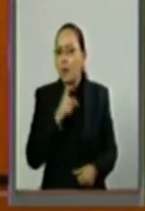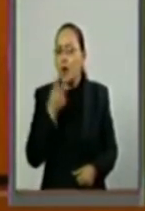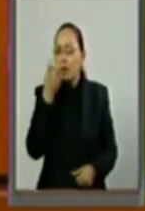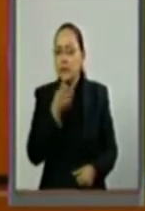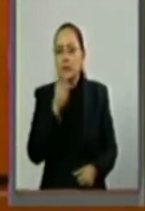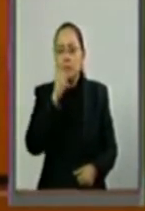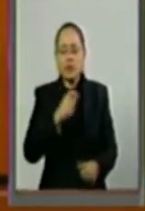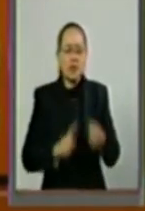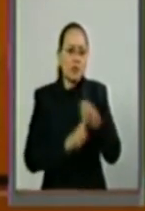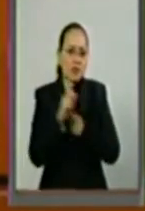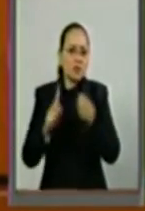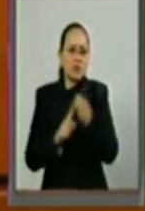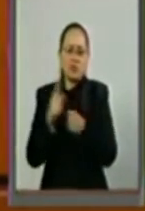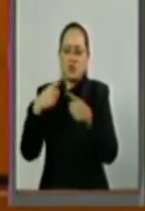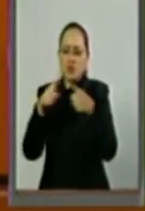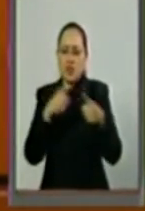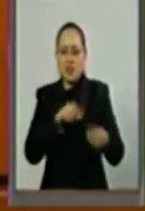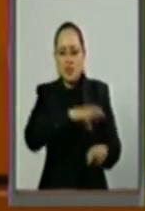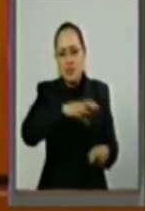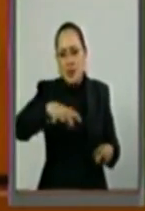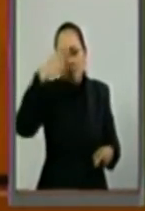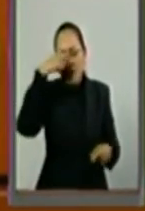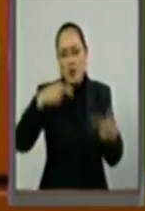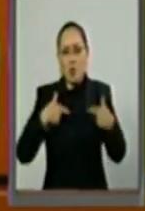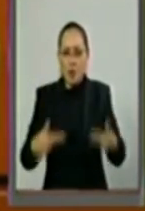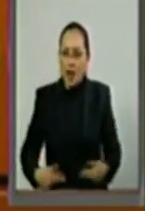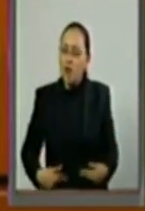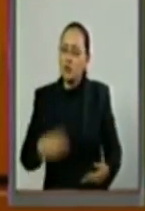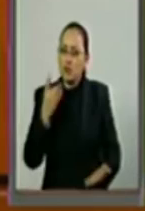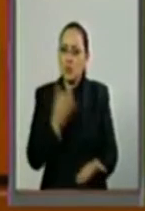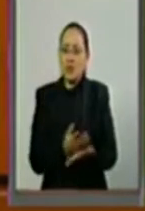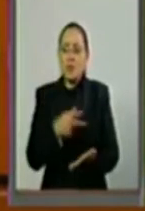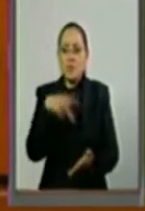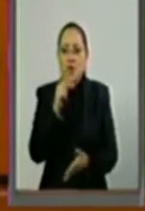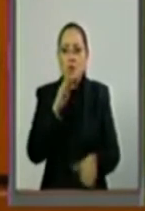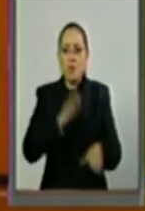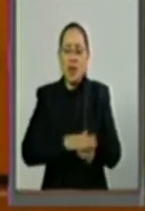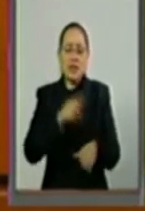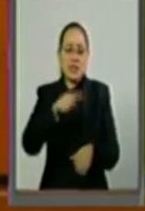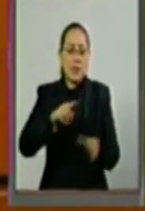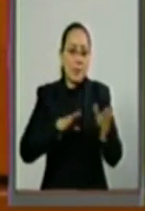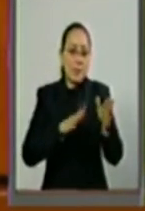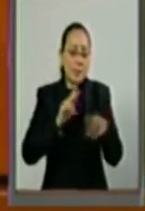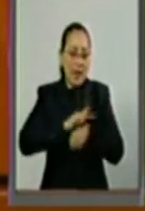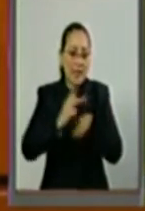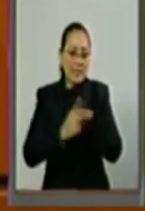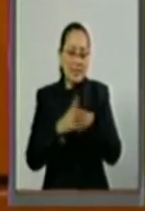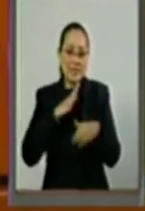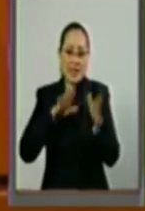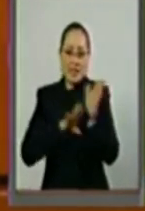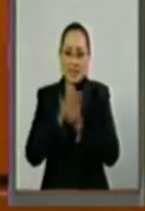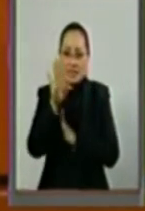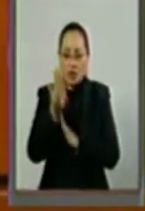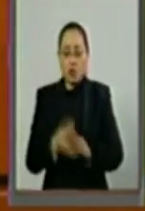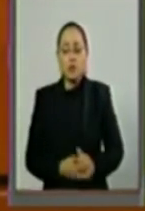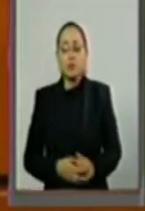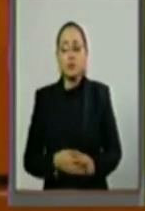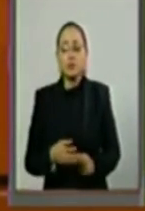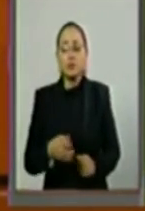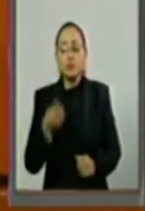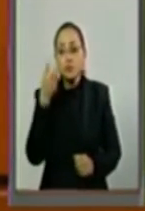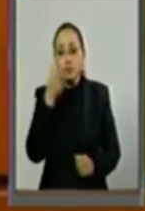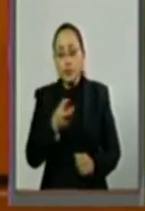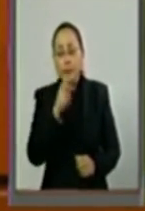de problemáticas para la humanidad, y sobre todo en los países en desarrollo. El requerimiento promedio de agua